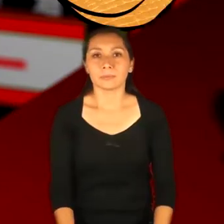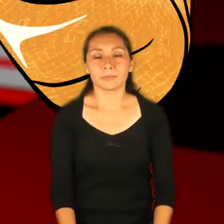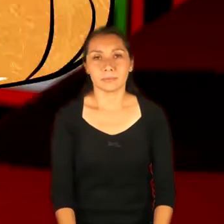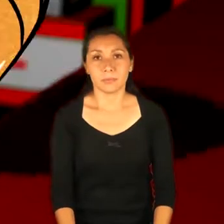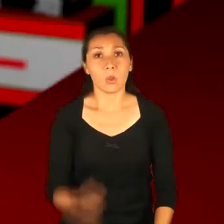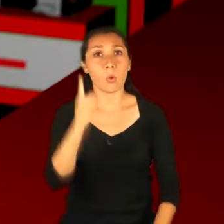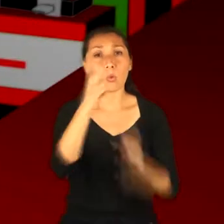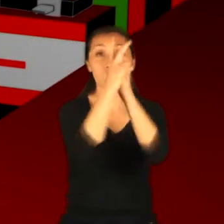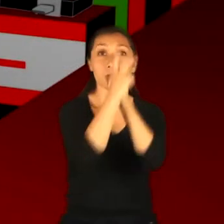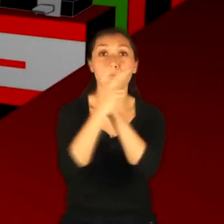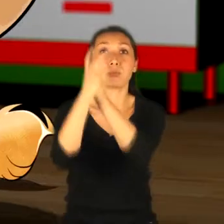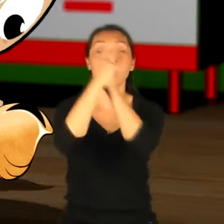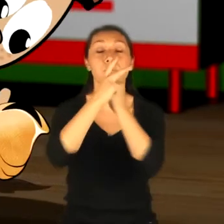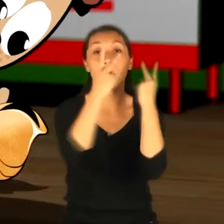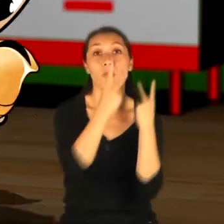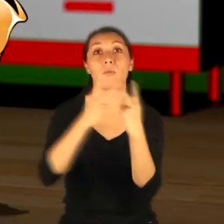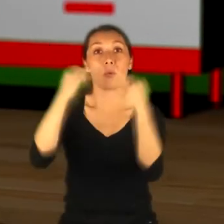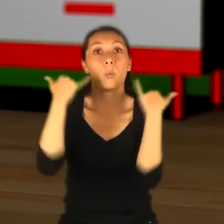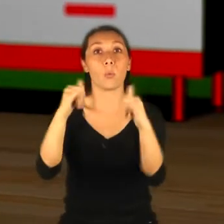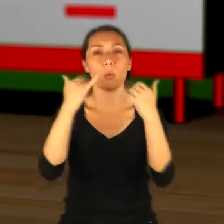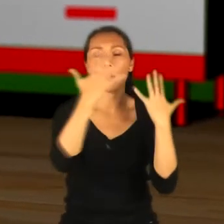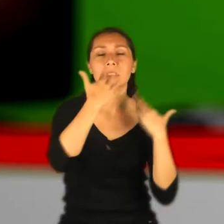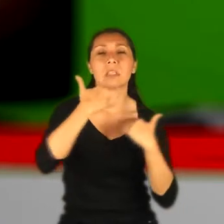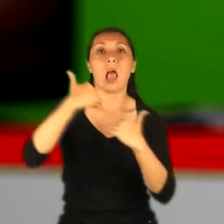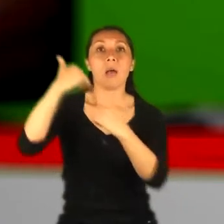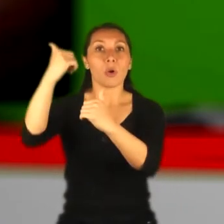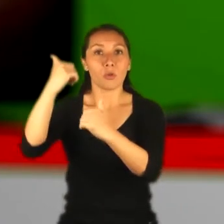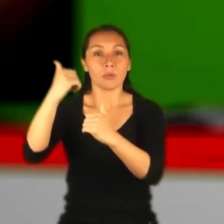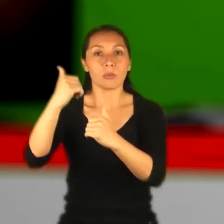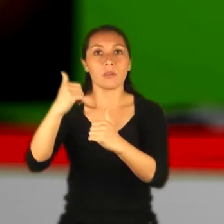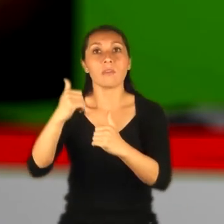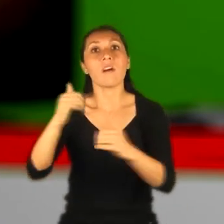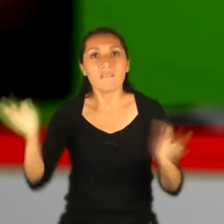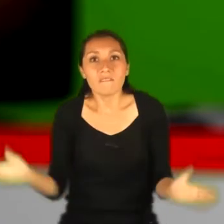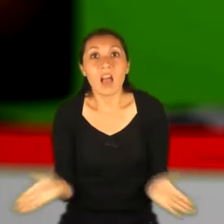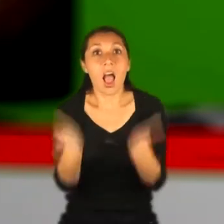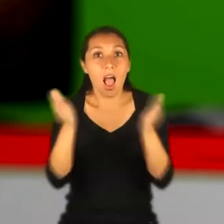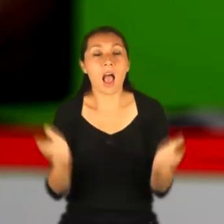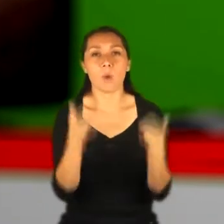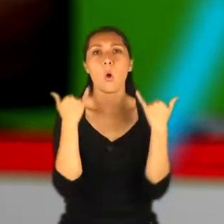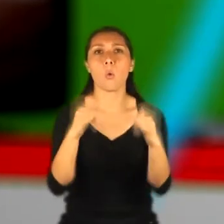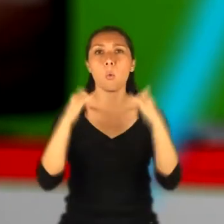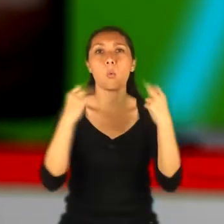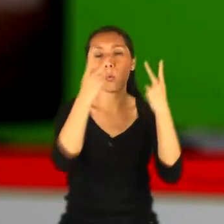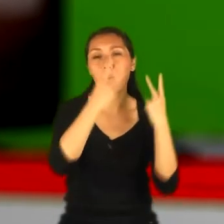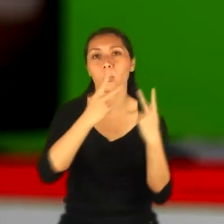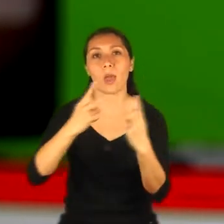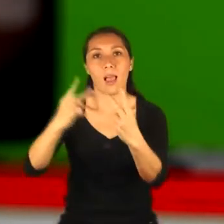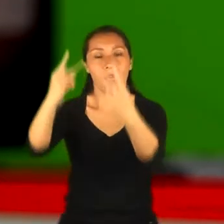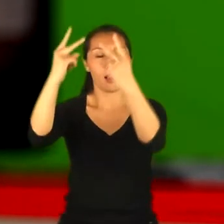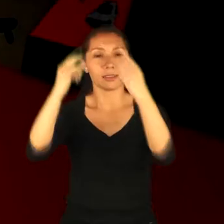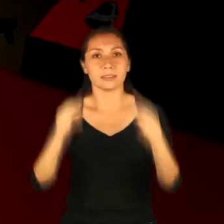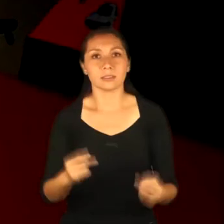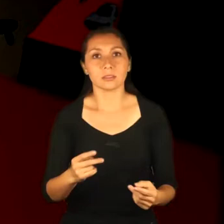De una caracola la aventura me llamó. Vamos a la aventura.